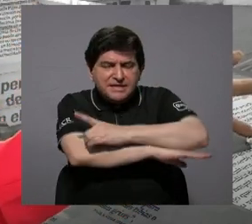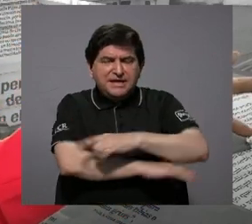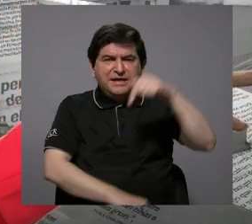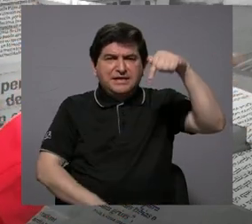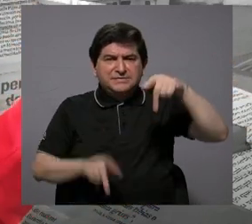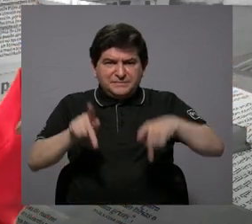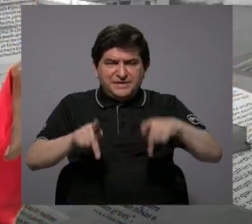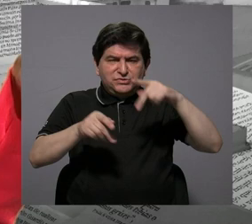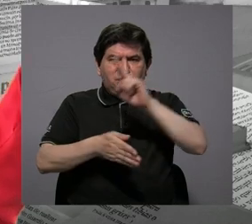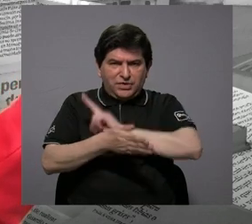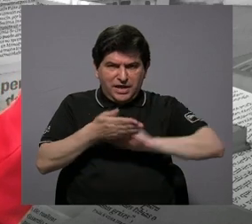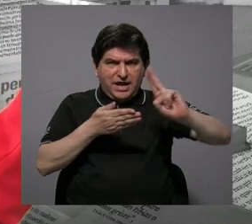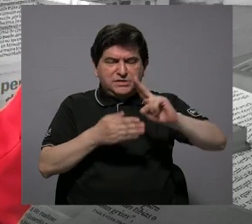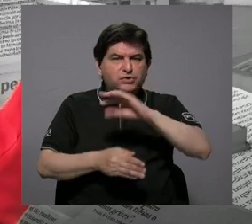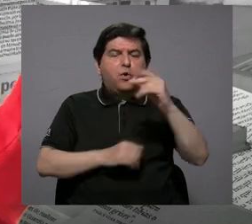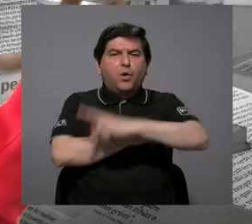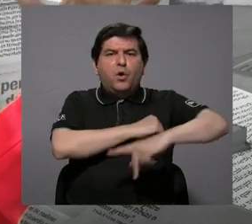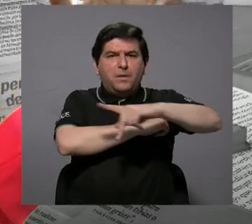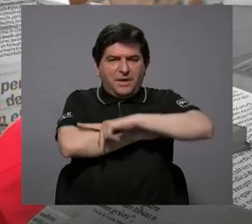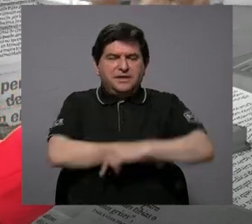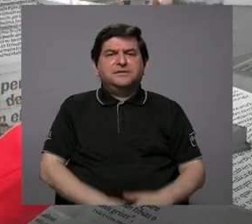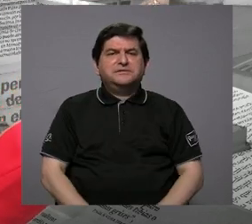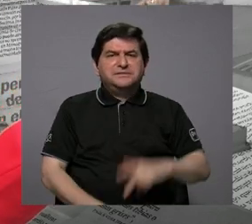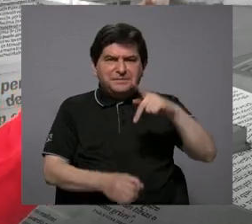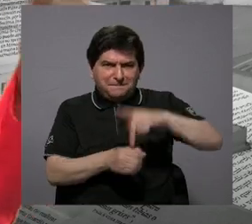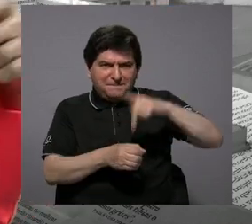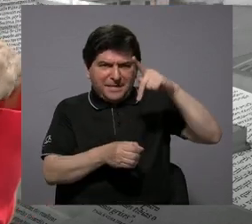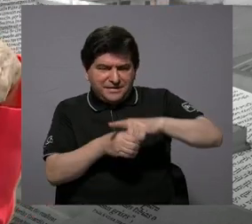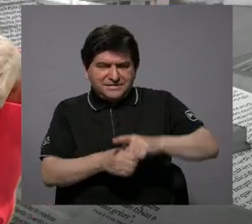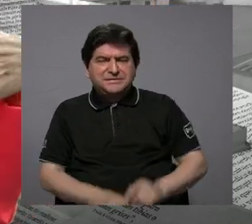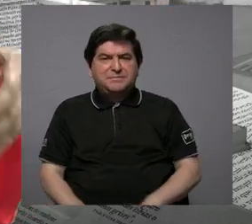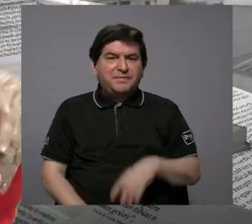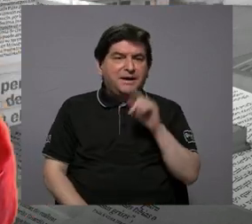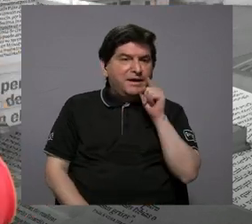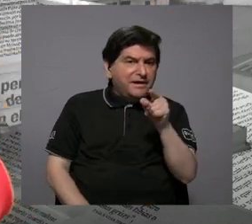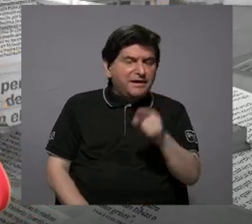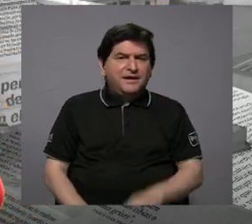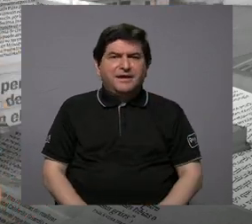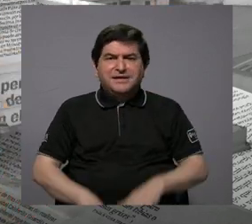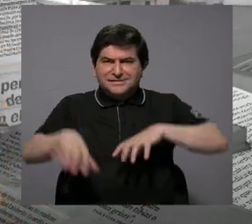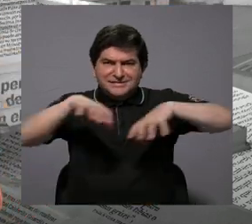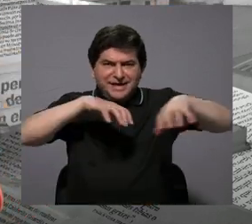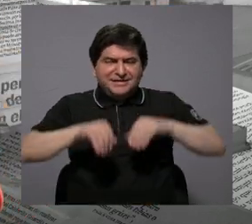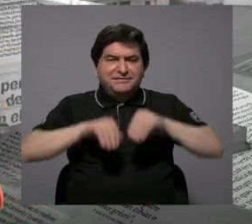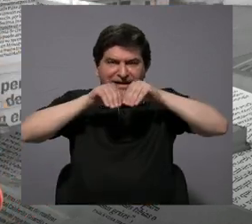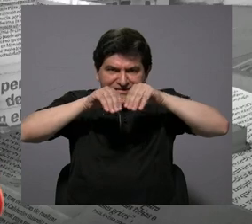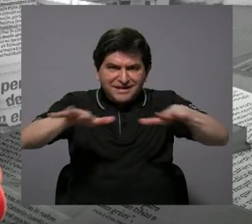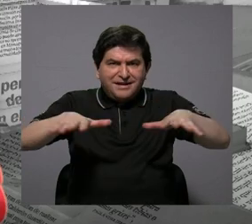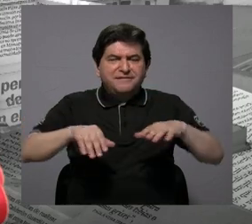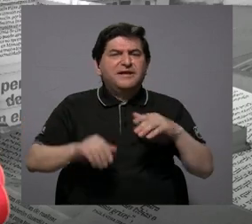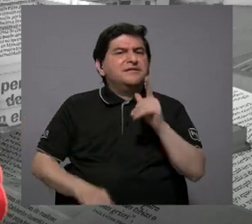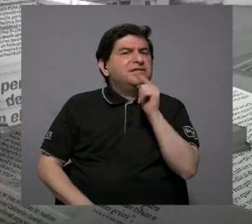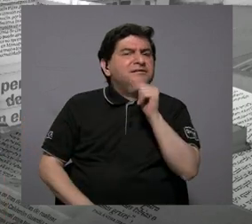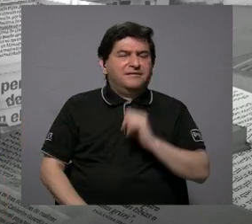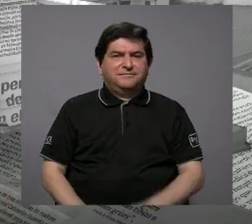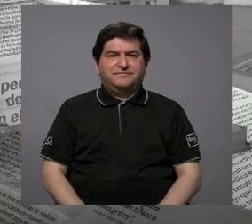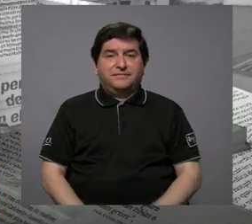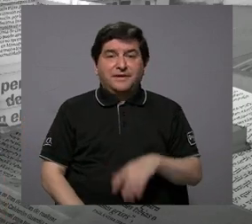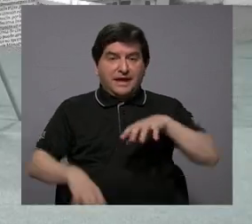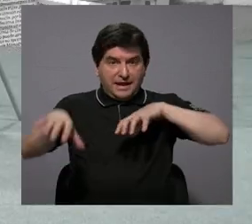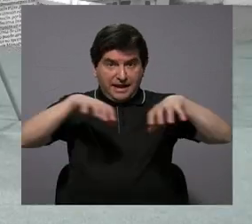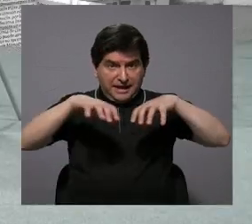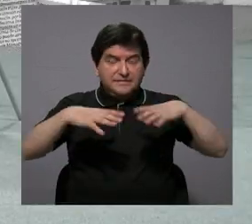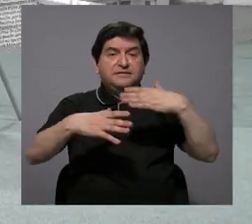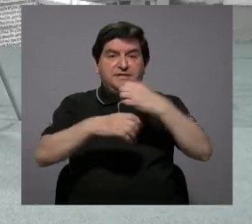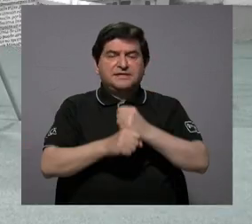y quiénes de aquí, de la universidad o del país estarán presentes en esa actividad de la red. Sí,